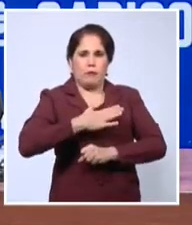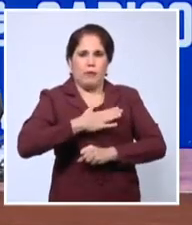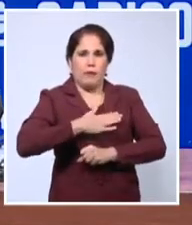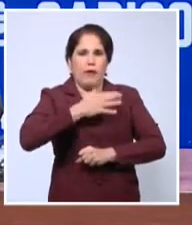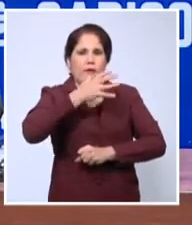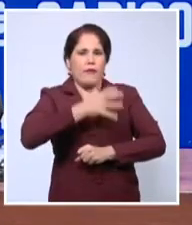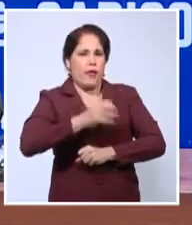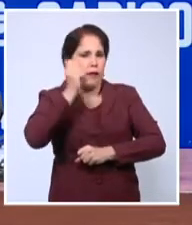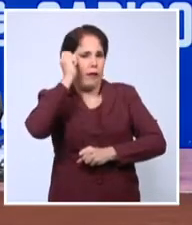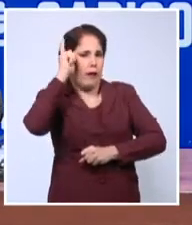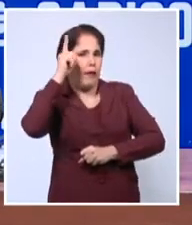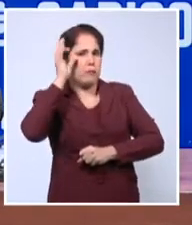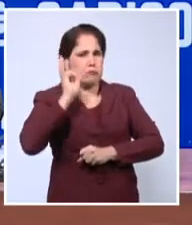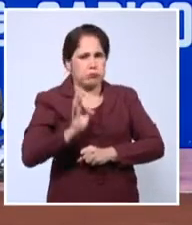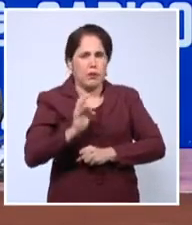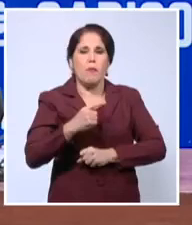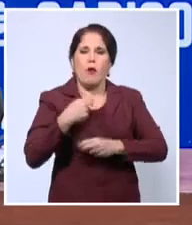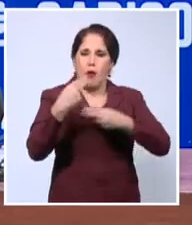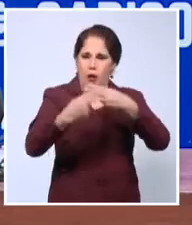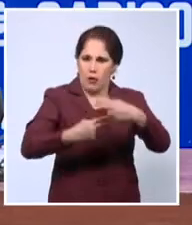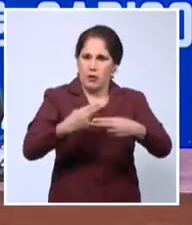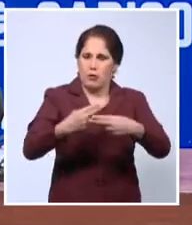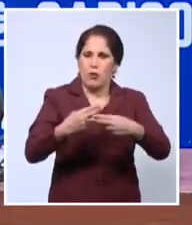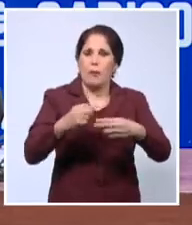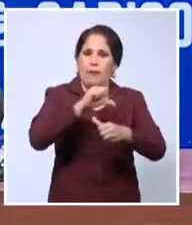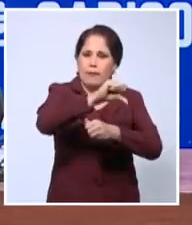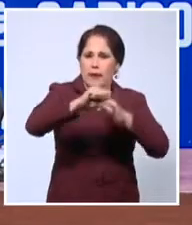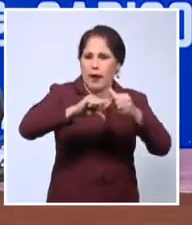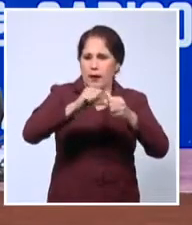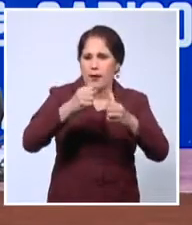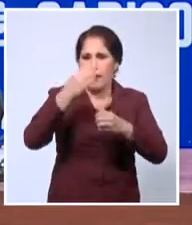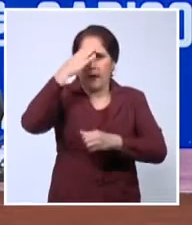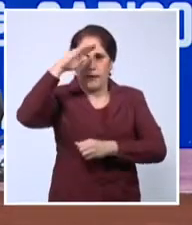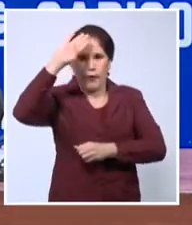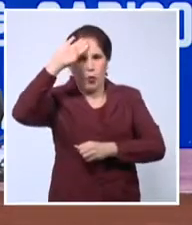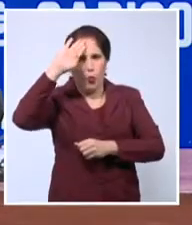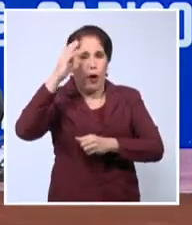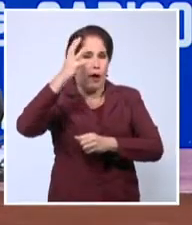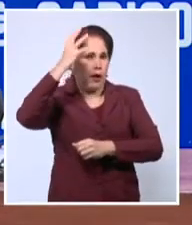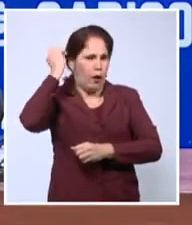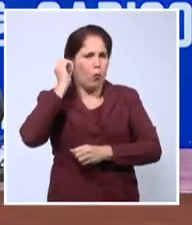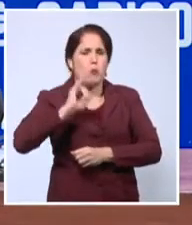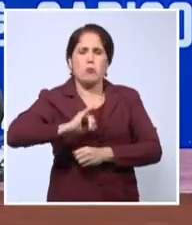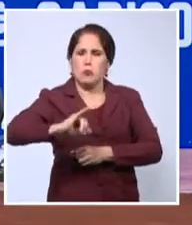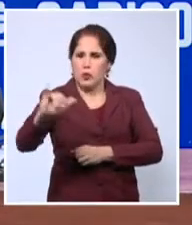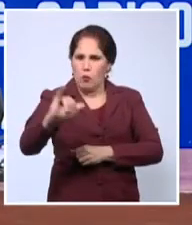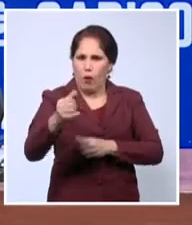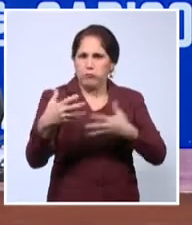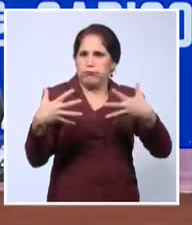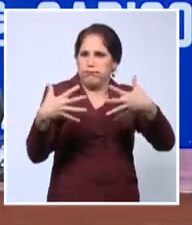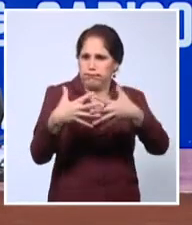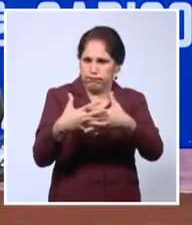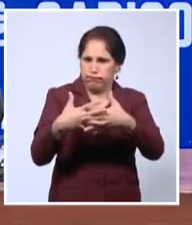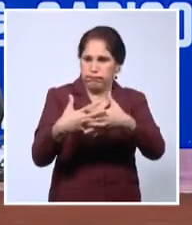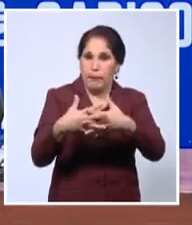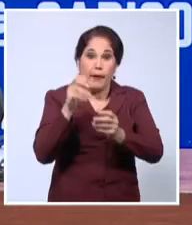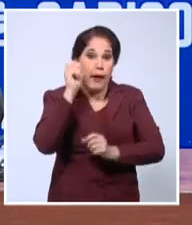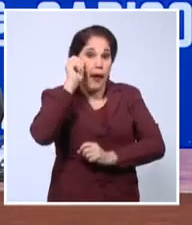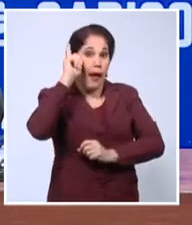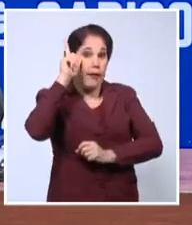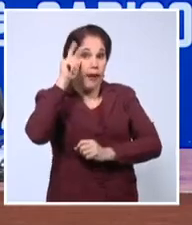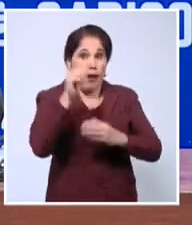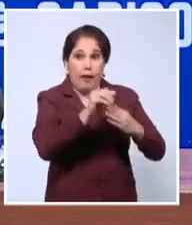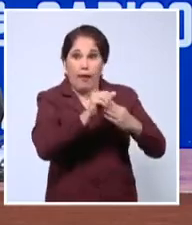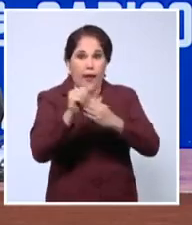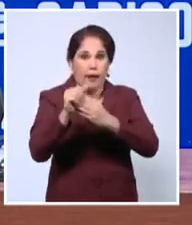comandante en jefe de la Revolución Cubana Fidel Castro Ruz y del general de ejército Raúl Castro Ruz. La idea de nuestros